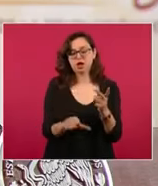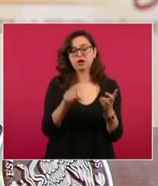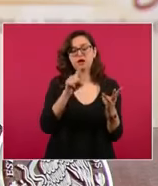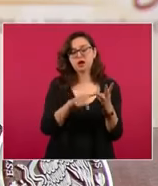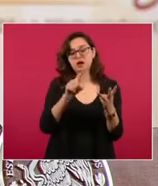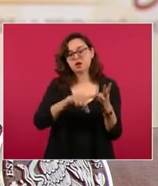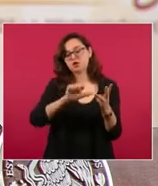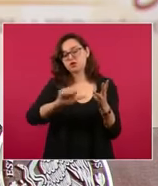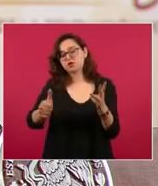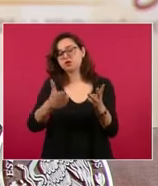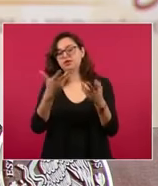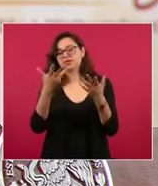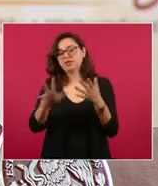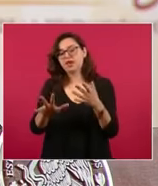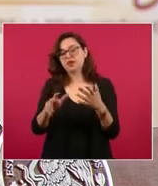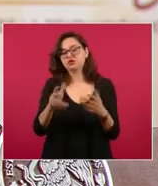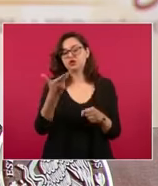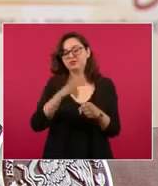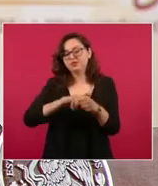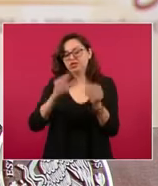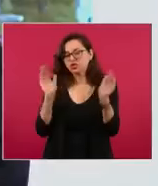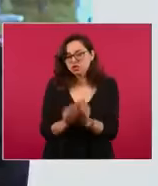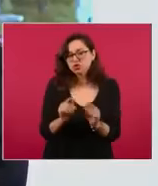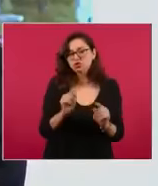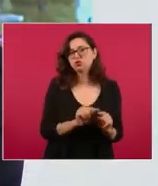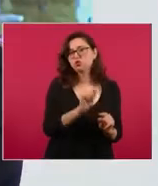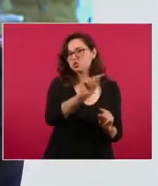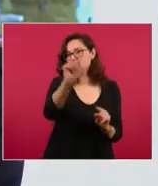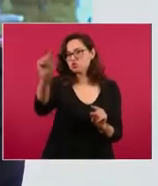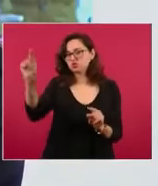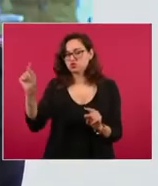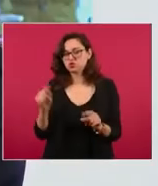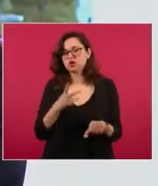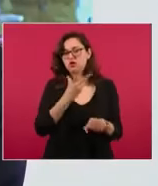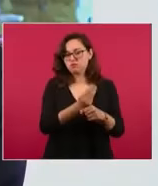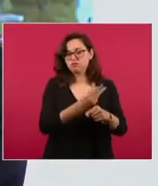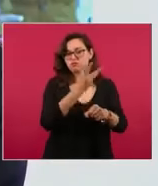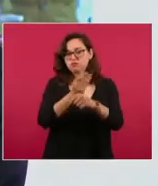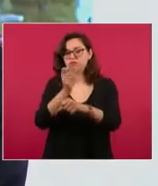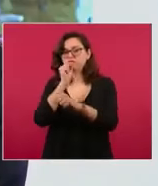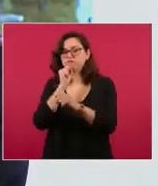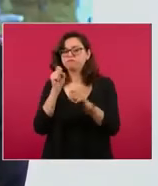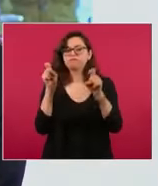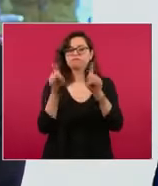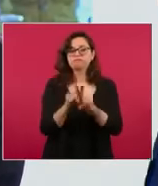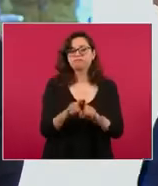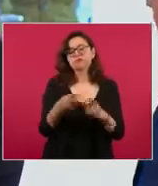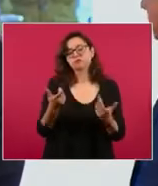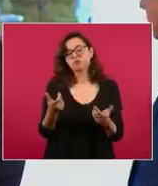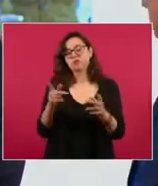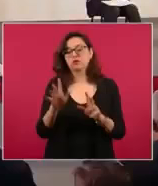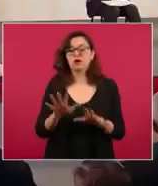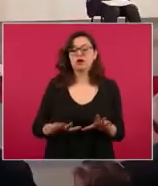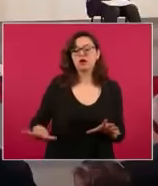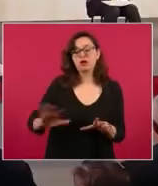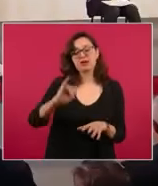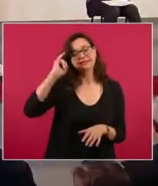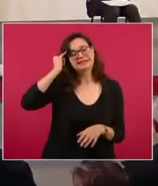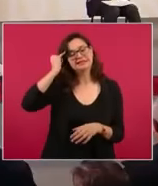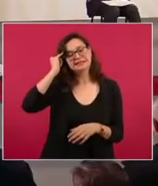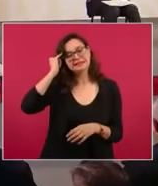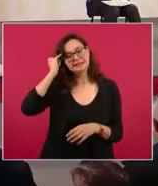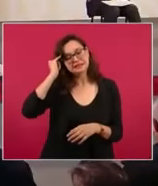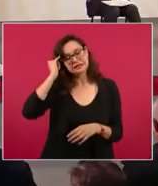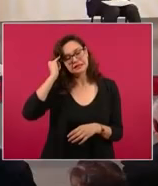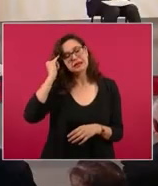unidades médicas que hay en esa zona de servicios y también sobre los avances del plan de justicia Yaqui, sobre todo